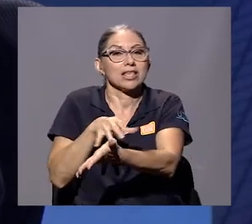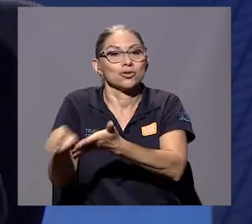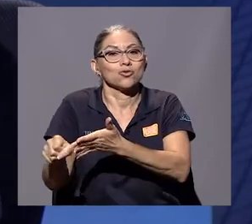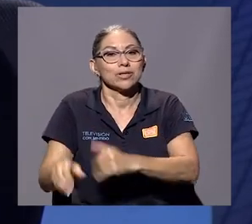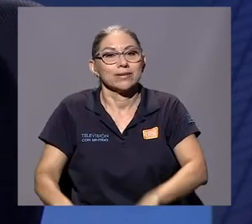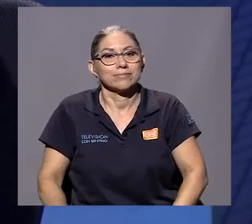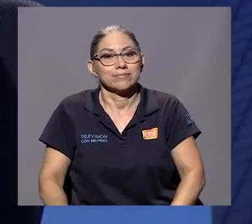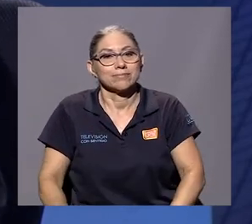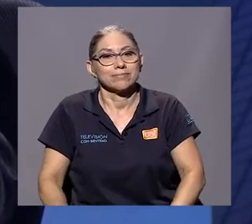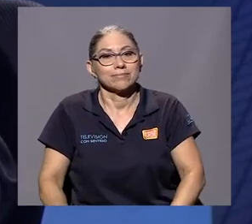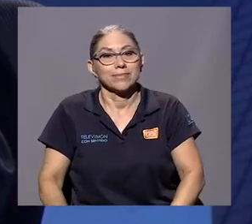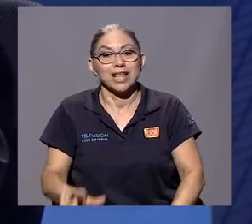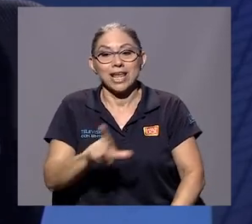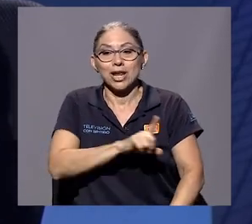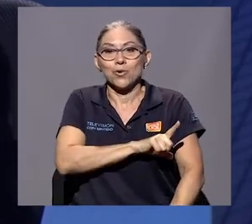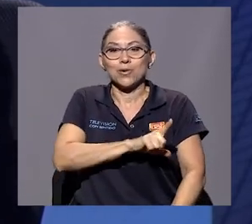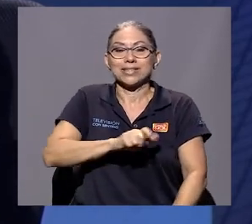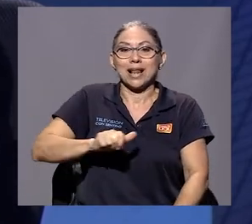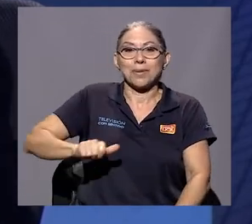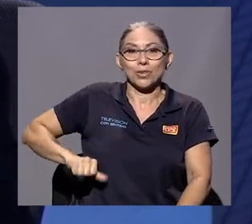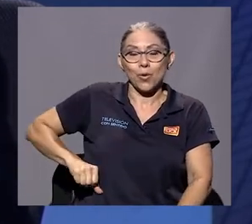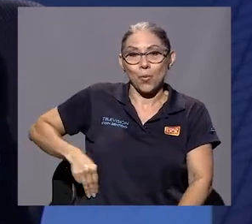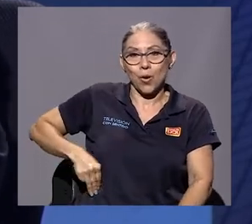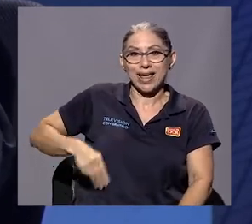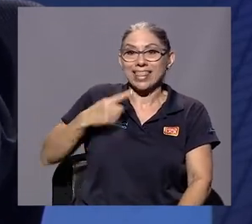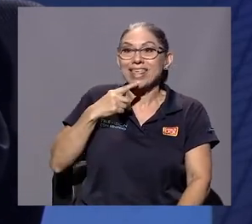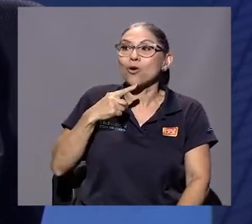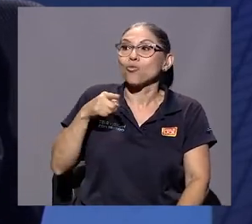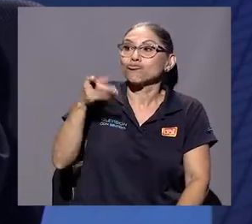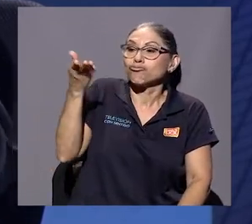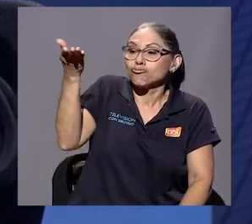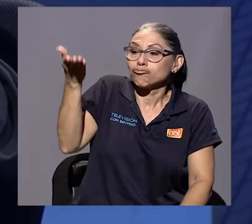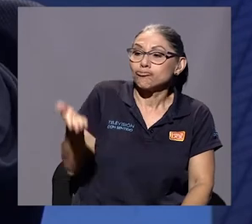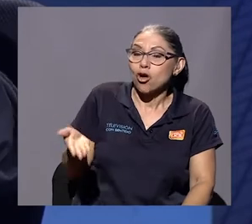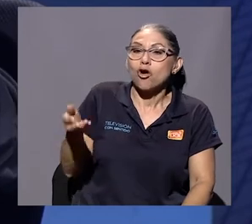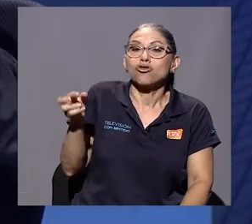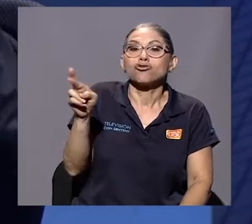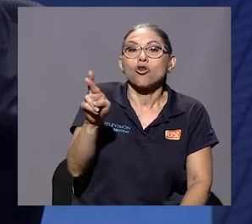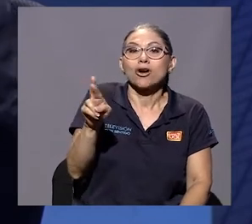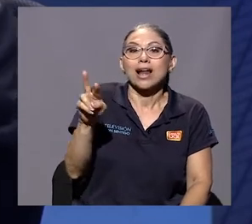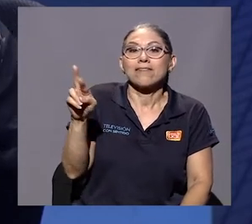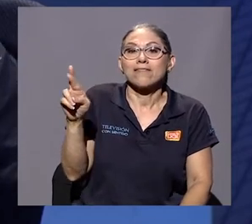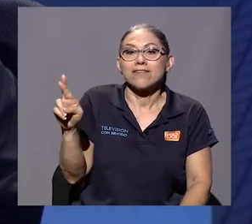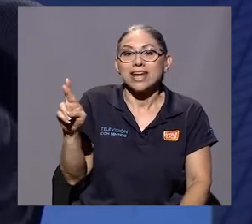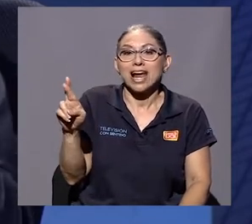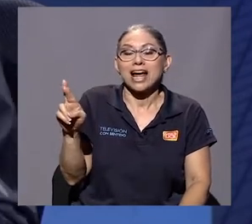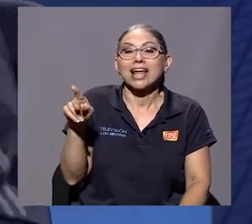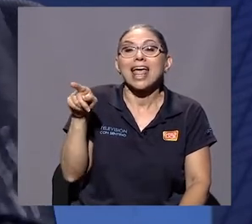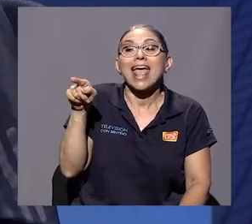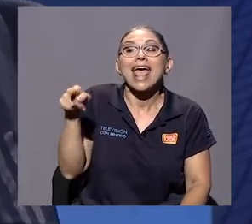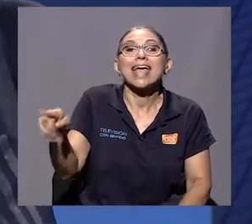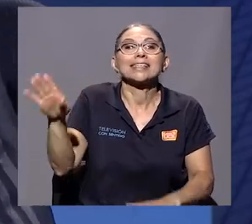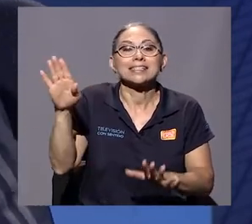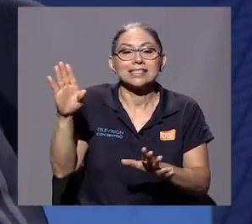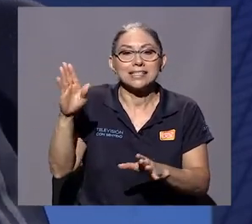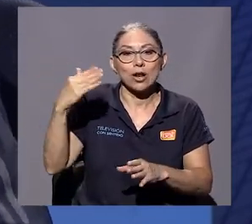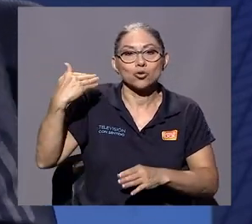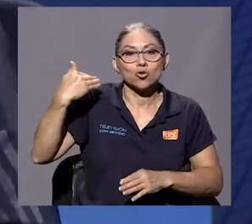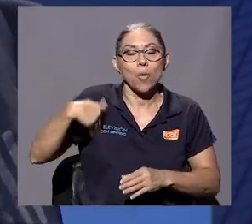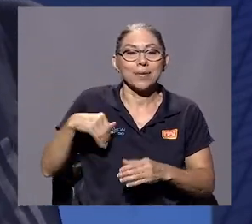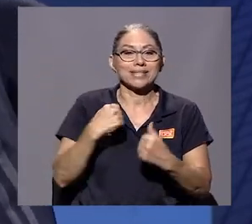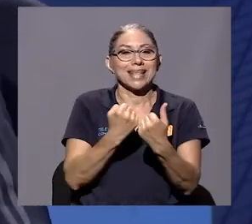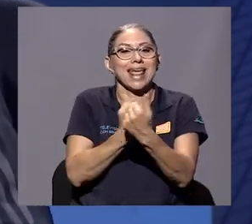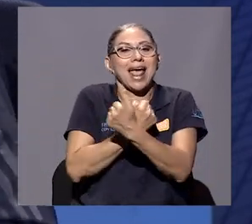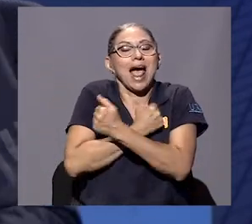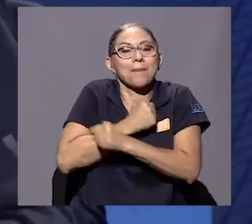y dijo Luis Alberto, Ronald Regan es de los hombres que aman y construyen, a mí me pareció que